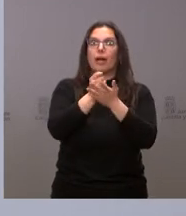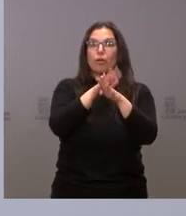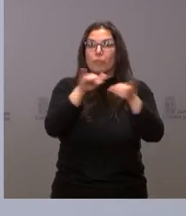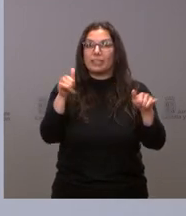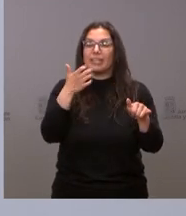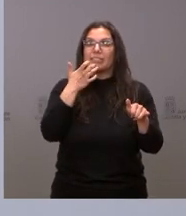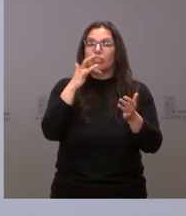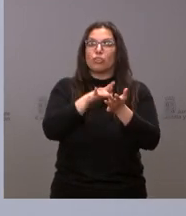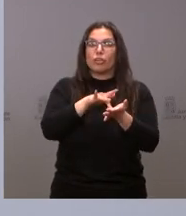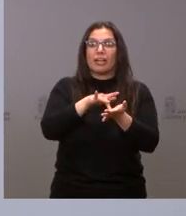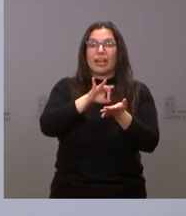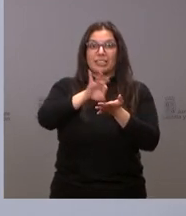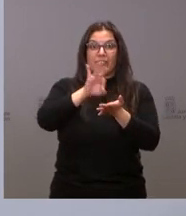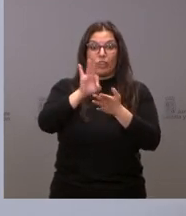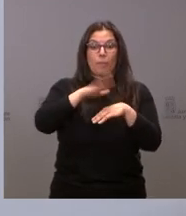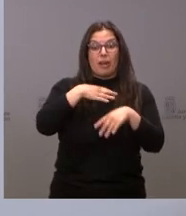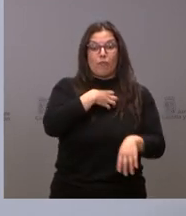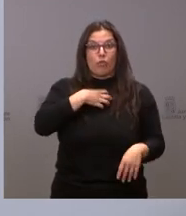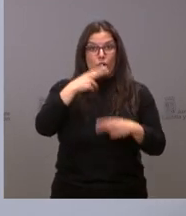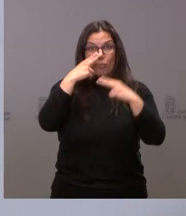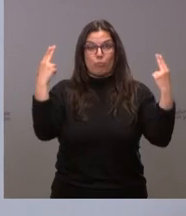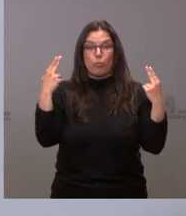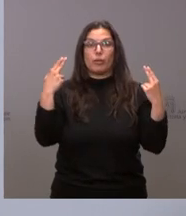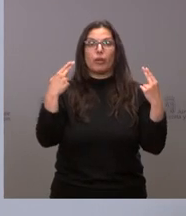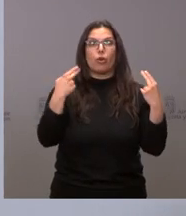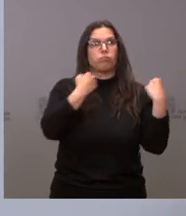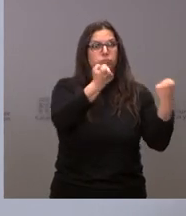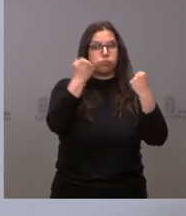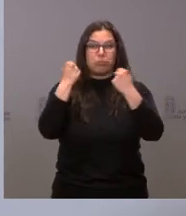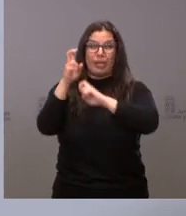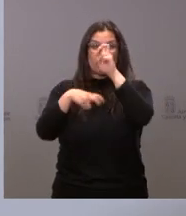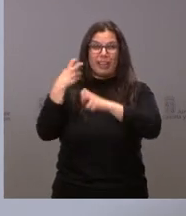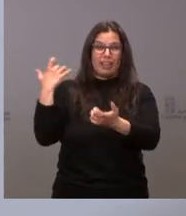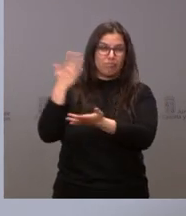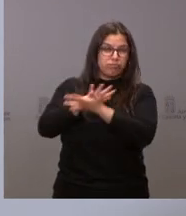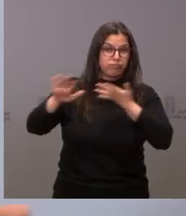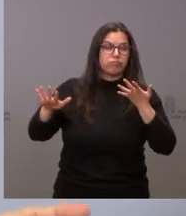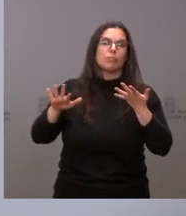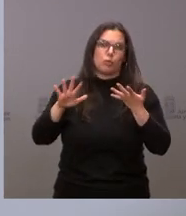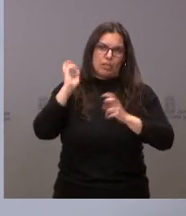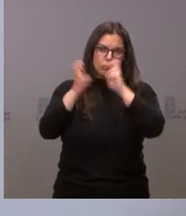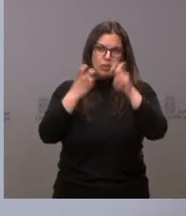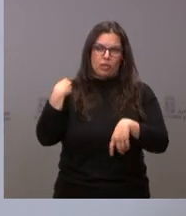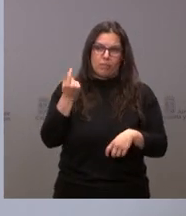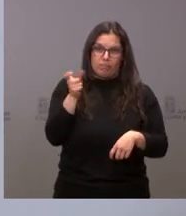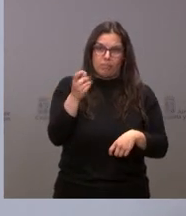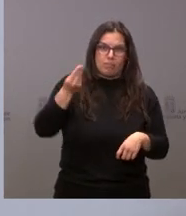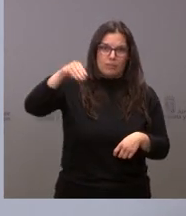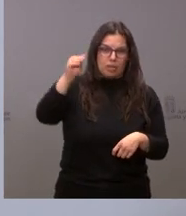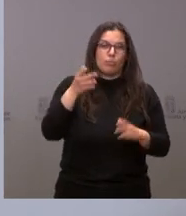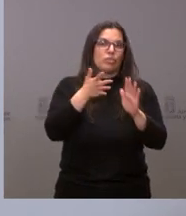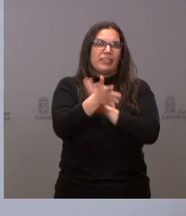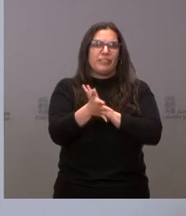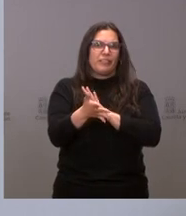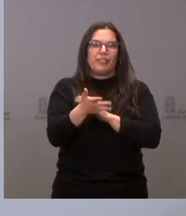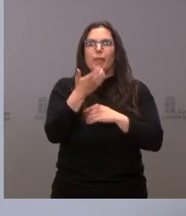razón de servicio a los empleados públicos. Ya mucho tiempo no se actualizaba y además con el incremento, estamos hablando de